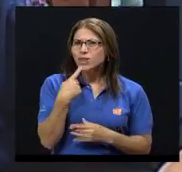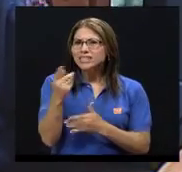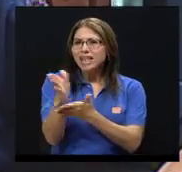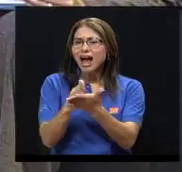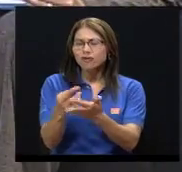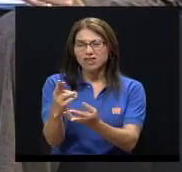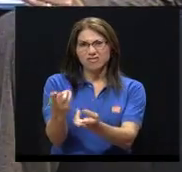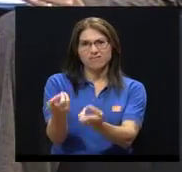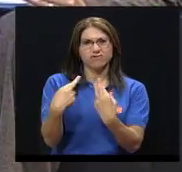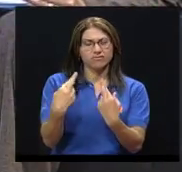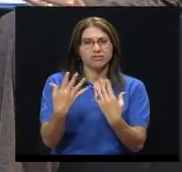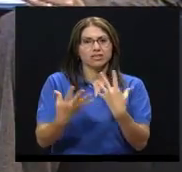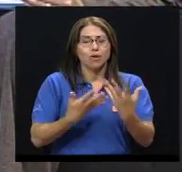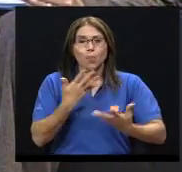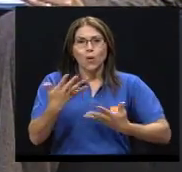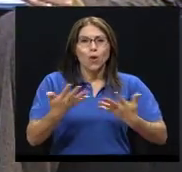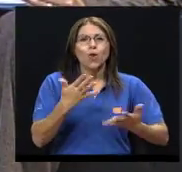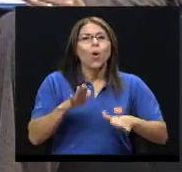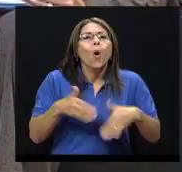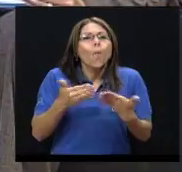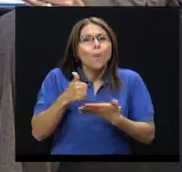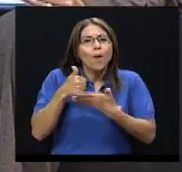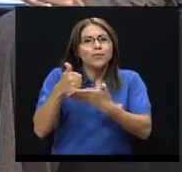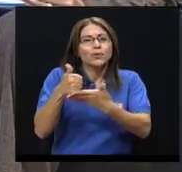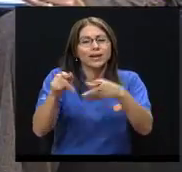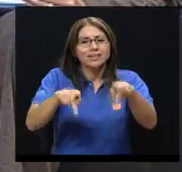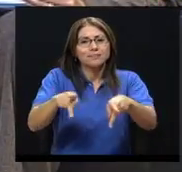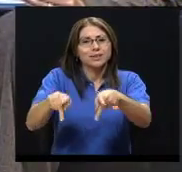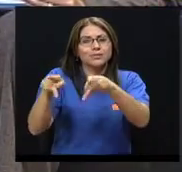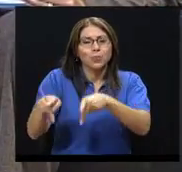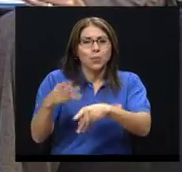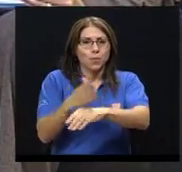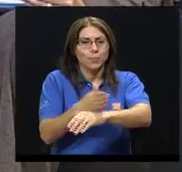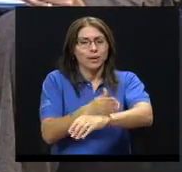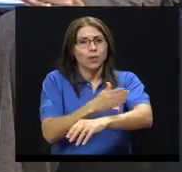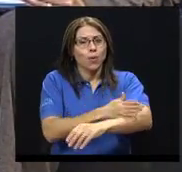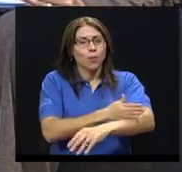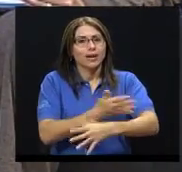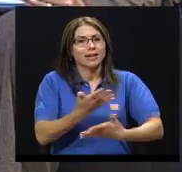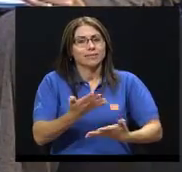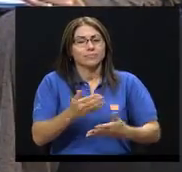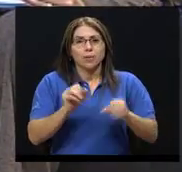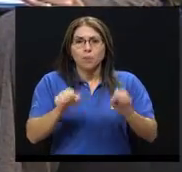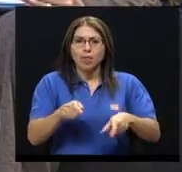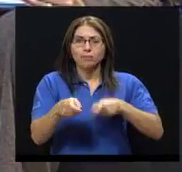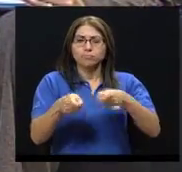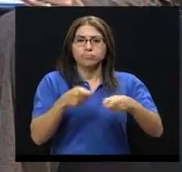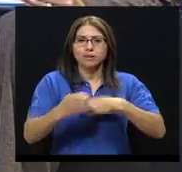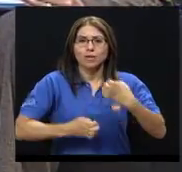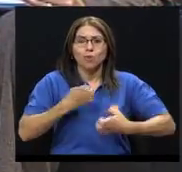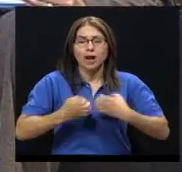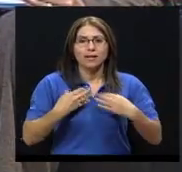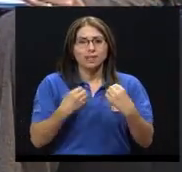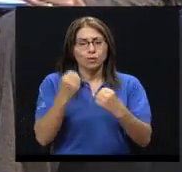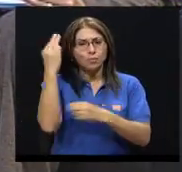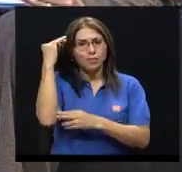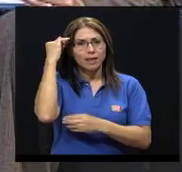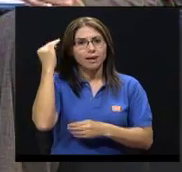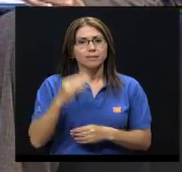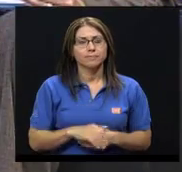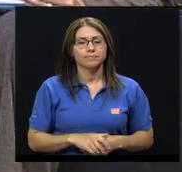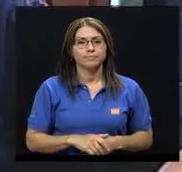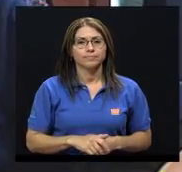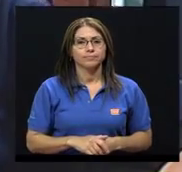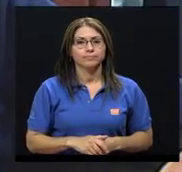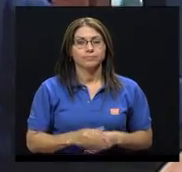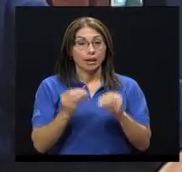como siempre a la defensiva y saca las uñas, ¿verdad? ¿Cómo ayudar a estas personas a que mejoren también el hecho de manejar estas emociones y su salud